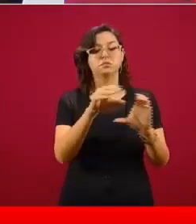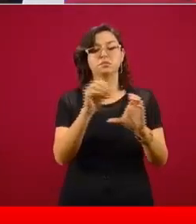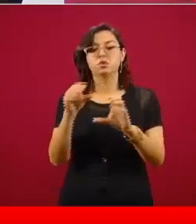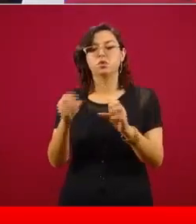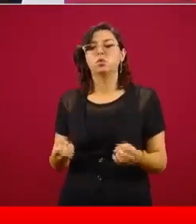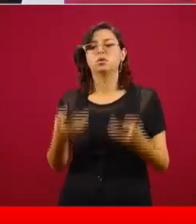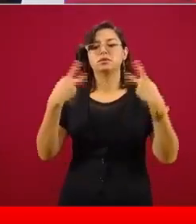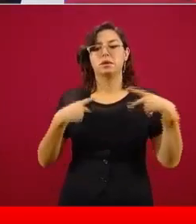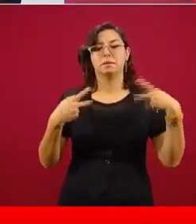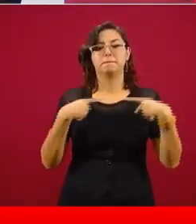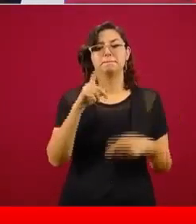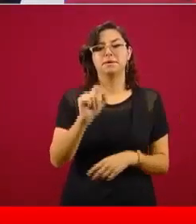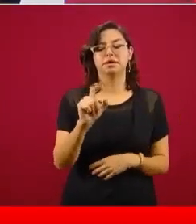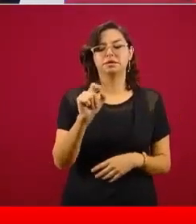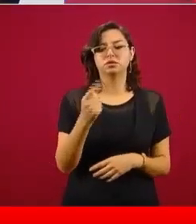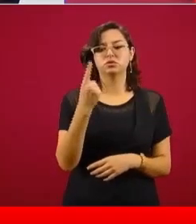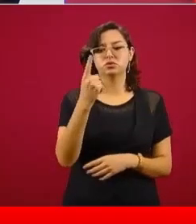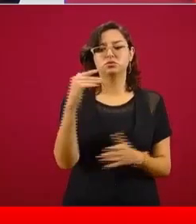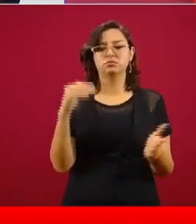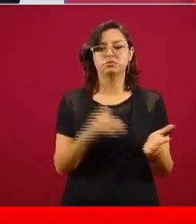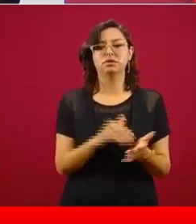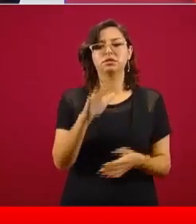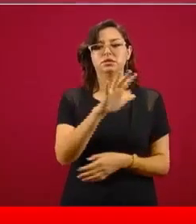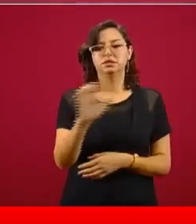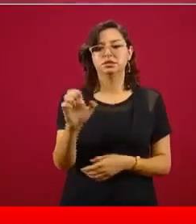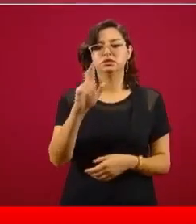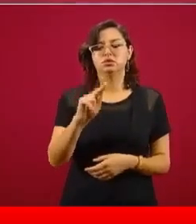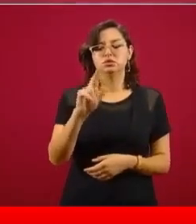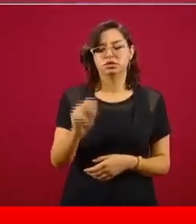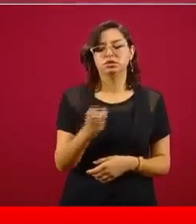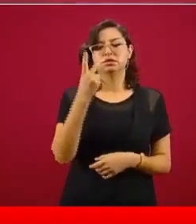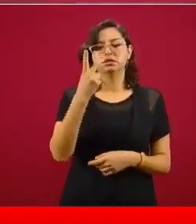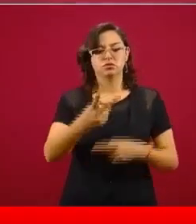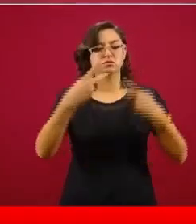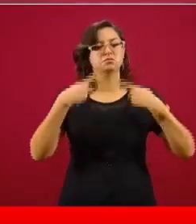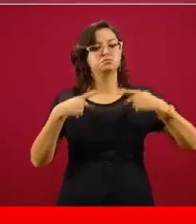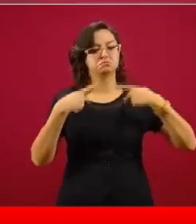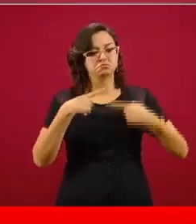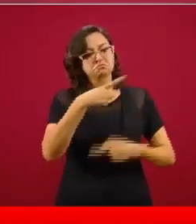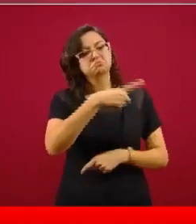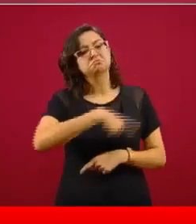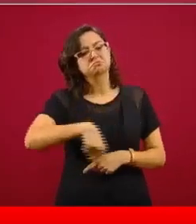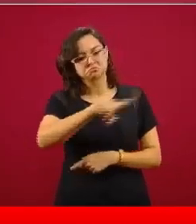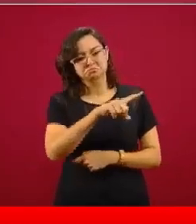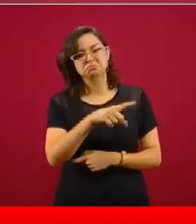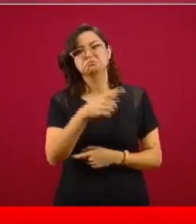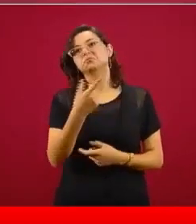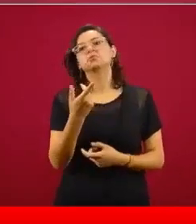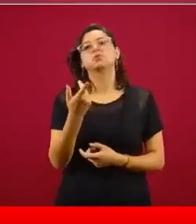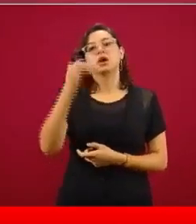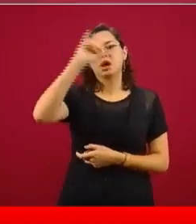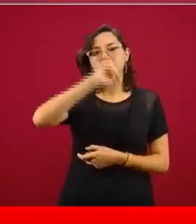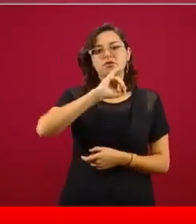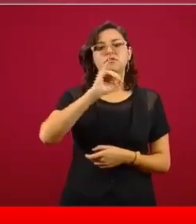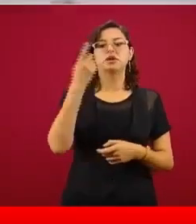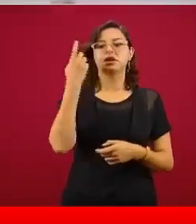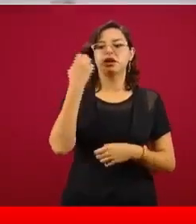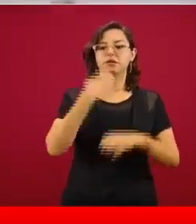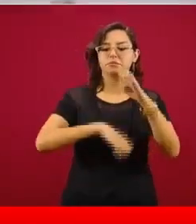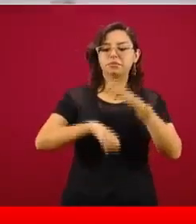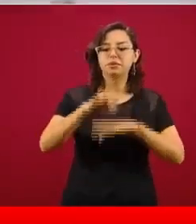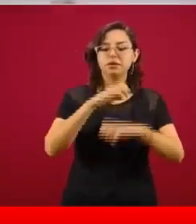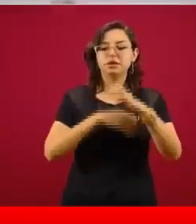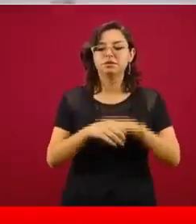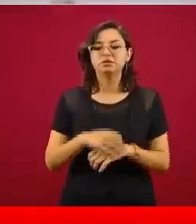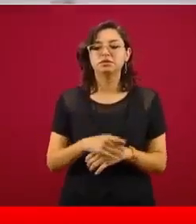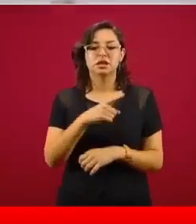mil 582, 21 mil 582 empresarios solidarios, son la gran mayoría empresas de